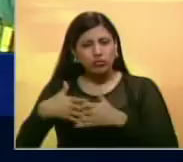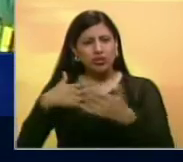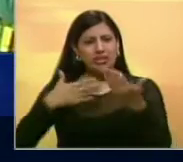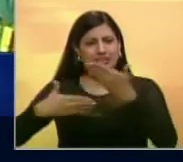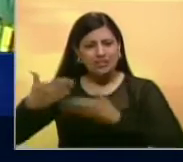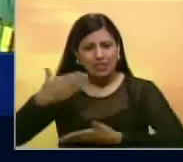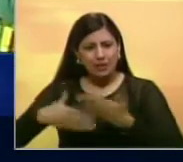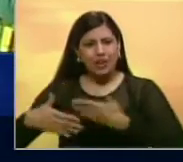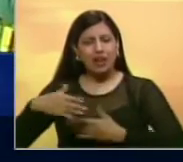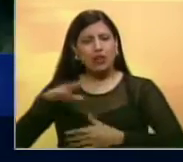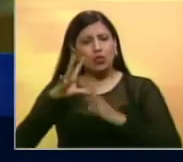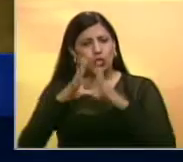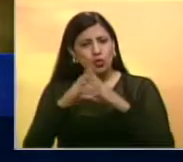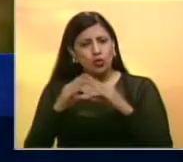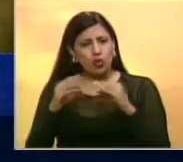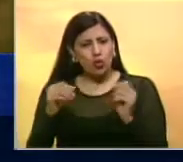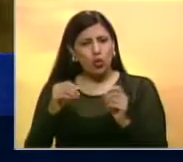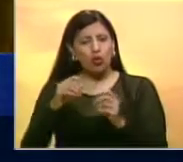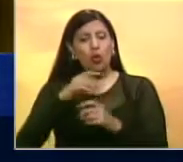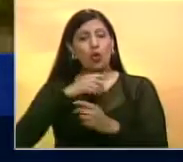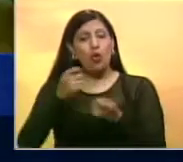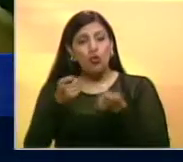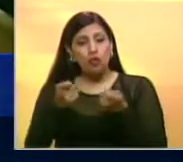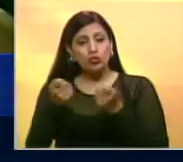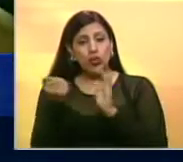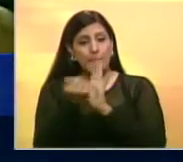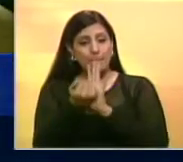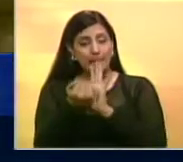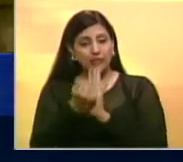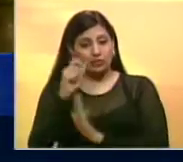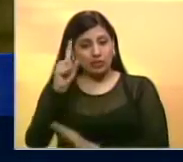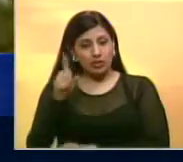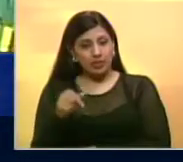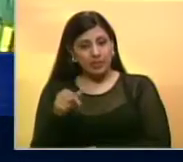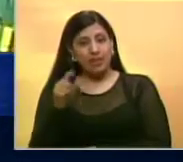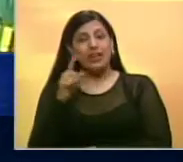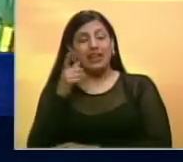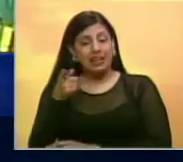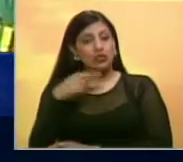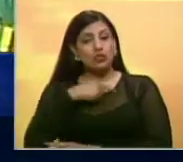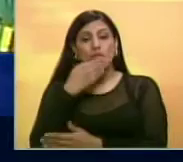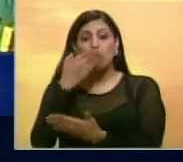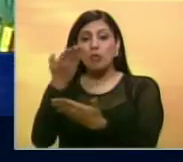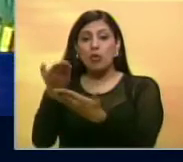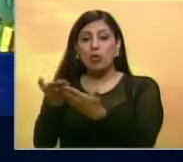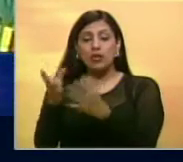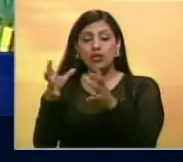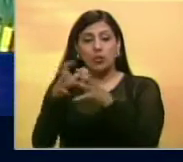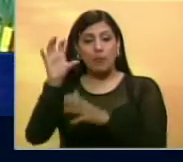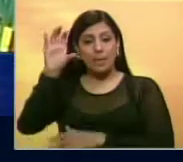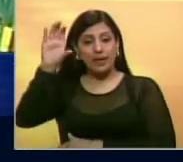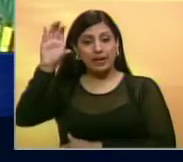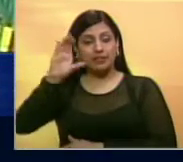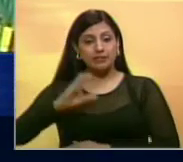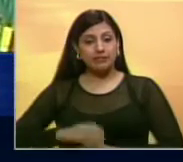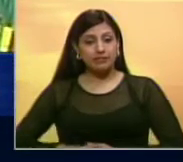la distribución, la comercialización, la regulación de precios. Es uno de los elementos que le he planteado al bloque de la patria.